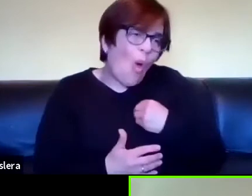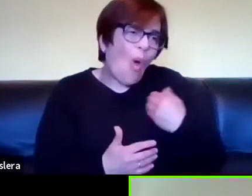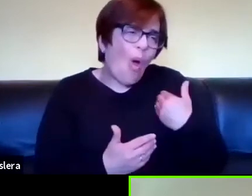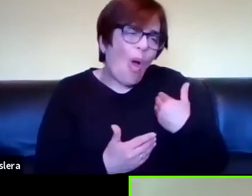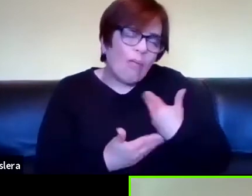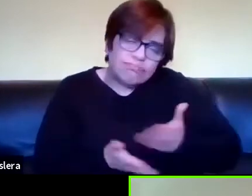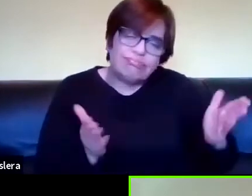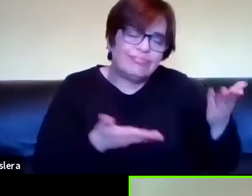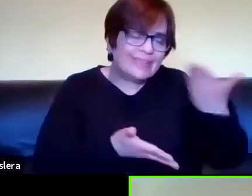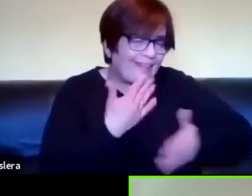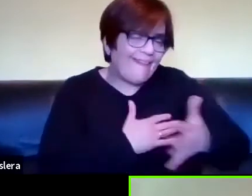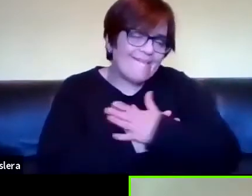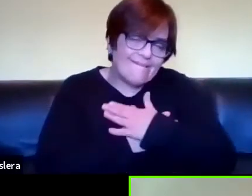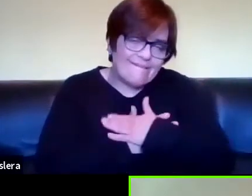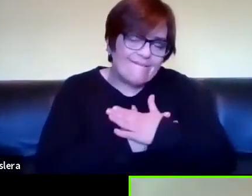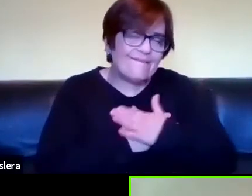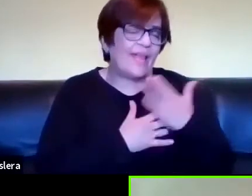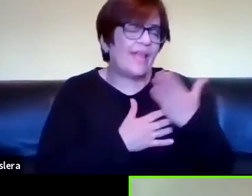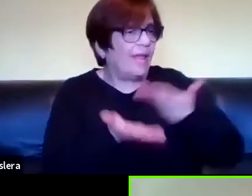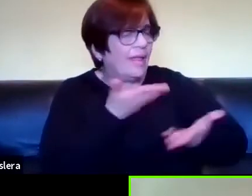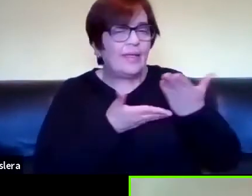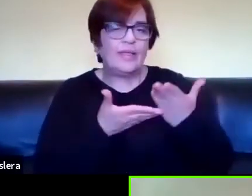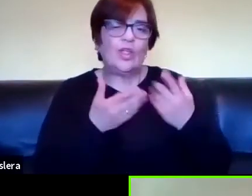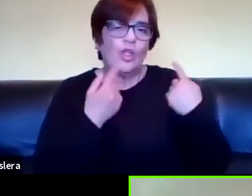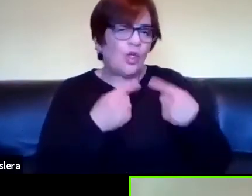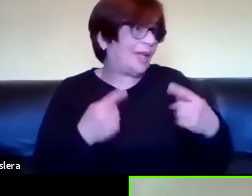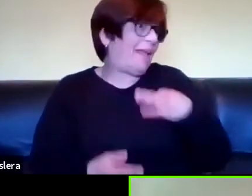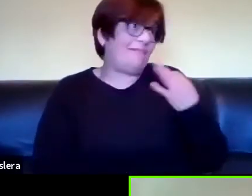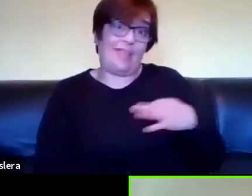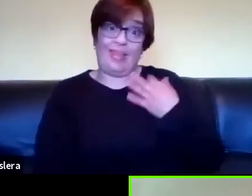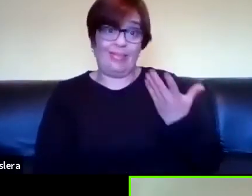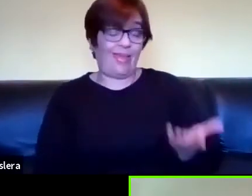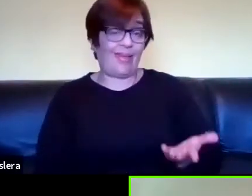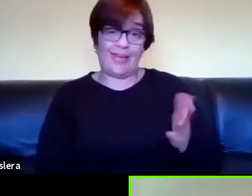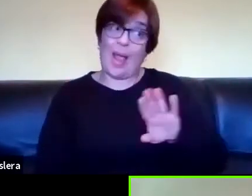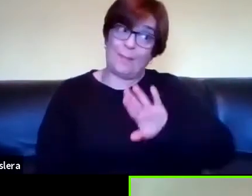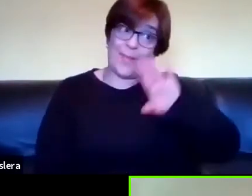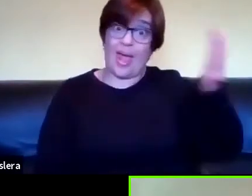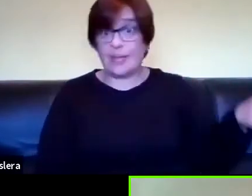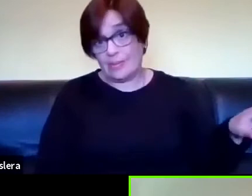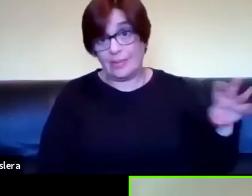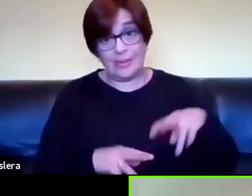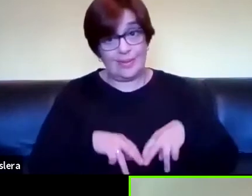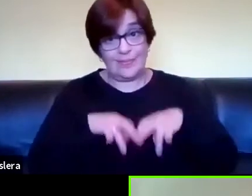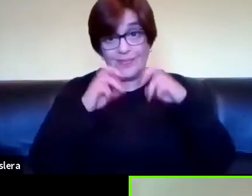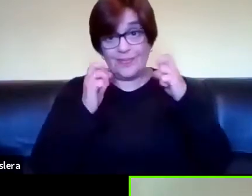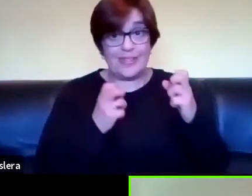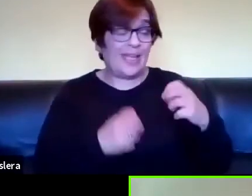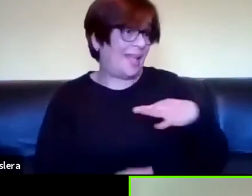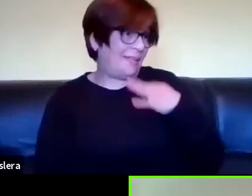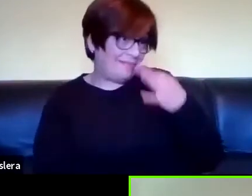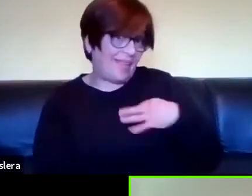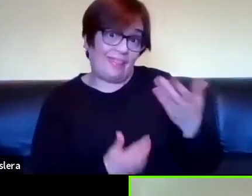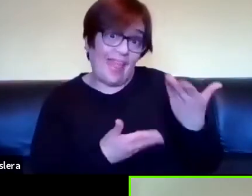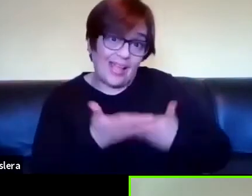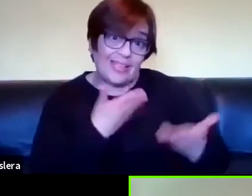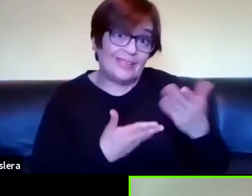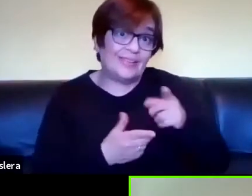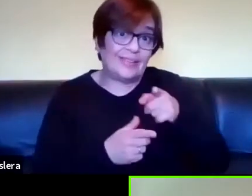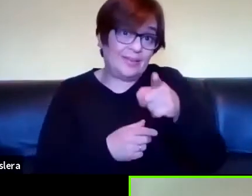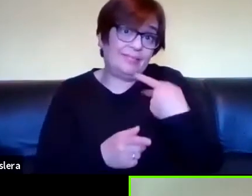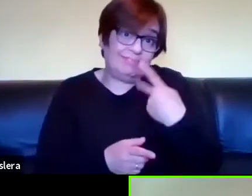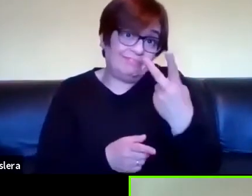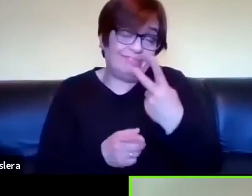querernos compartir compartimos la vida aparte de la investigación compartimos la vida que bueno también pasa eso contigo